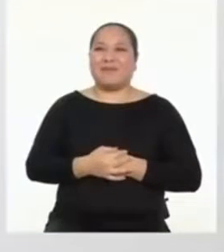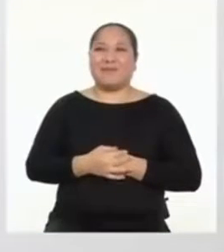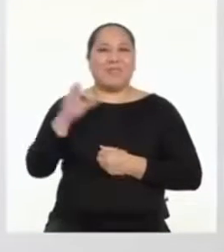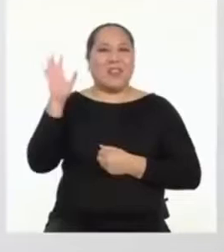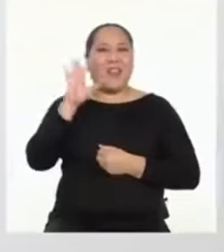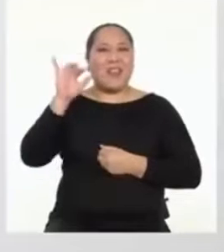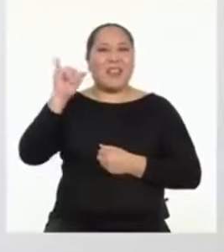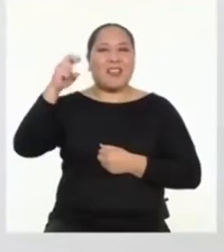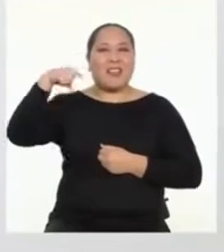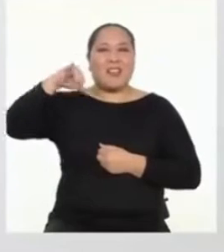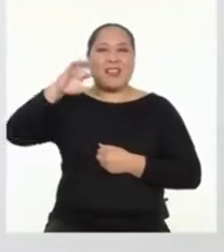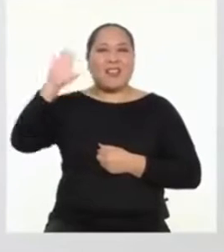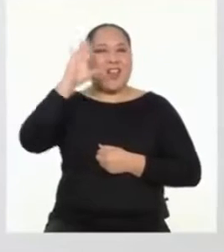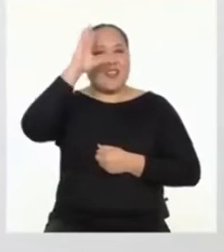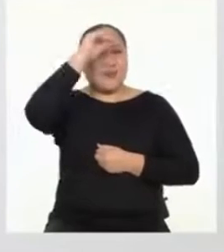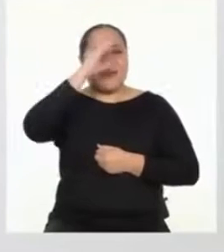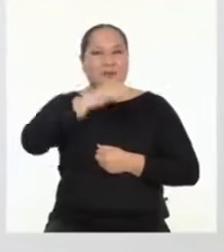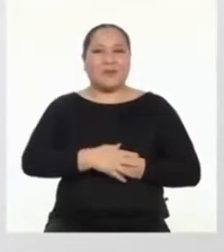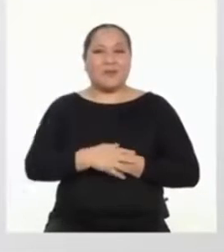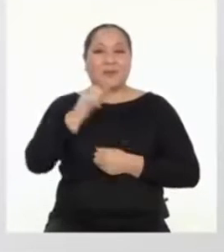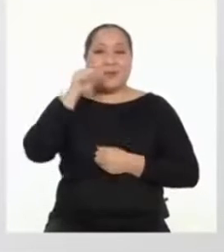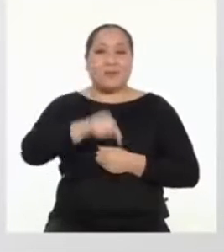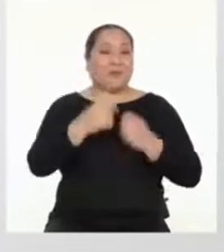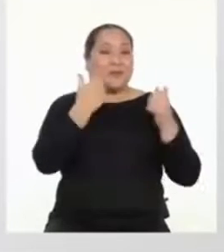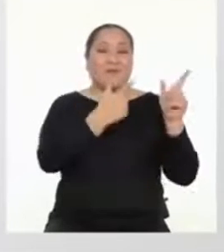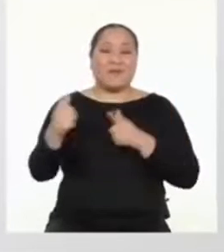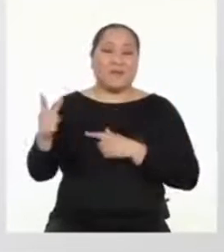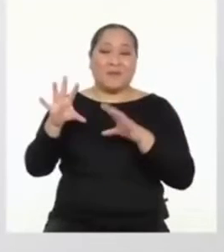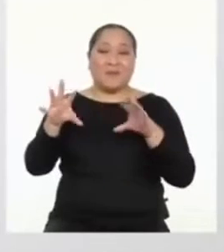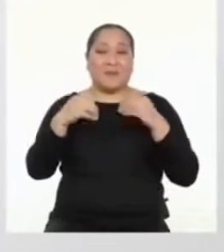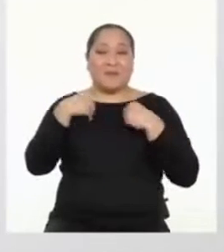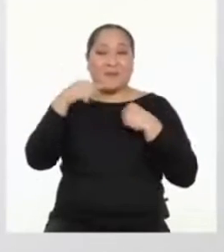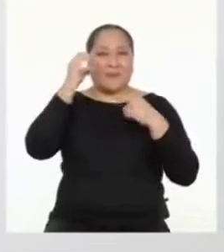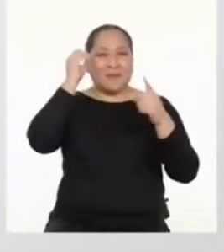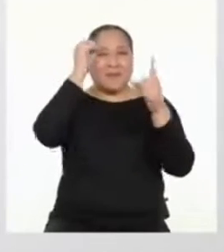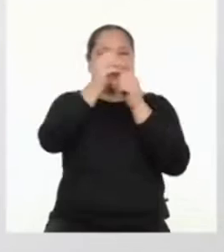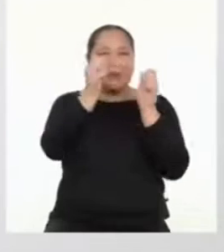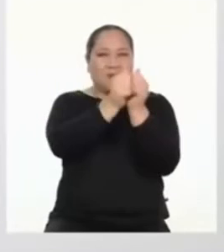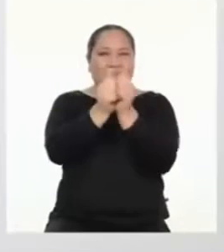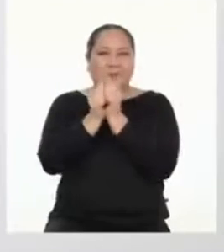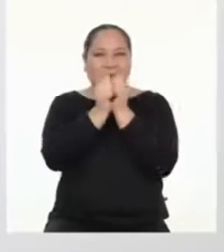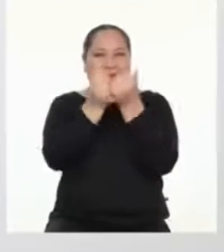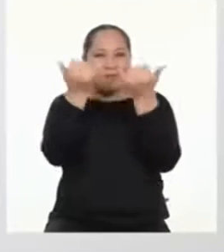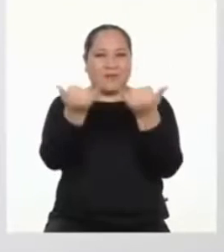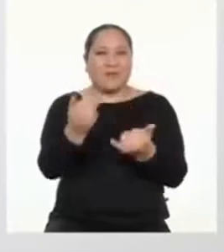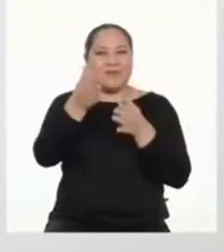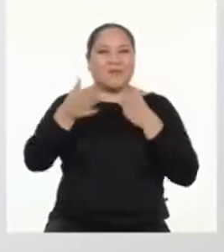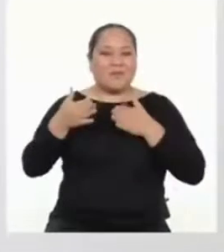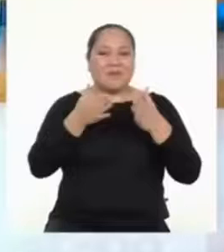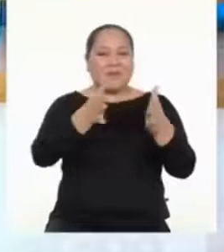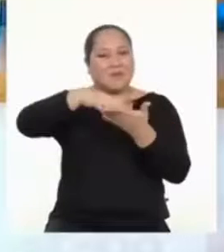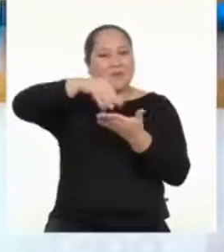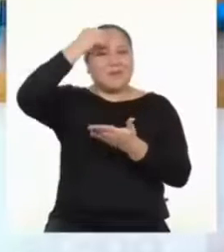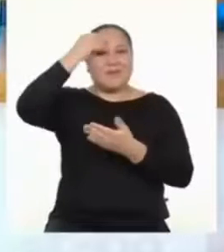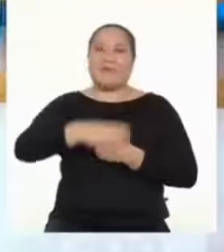Hola Yanira, hola chicos y chicas. Aquí estoy listo para asumir el reto de acompañarlas y acompañarlos hoy en su camino de